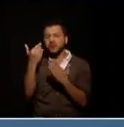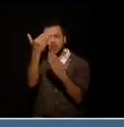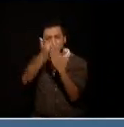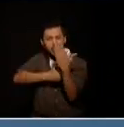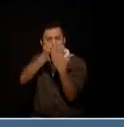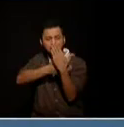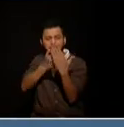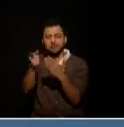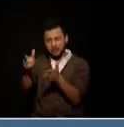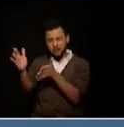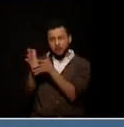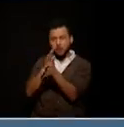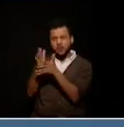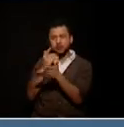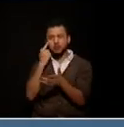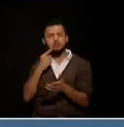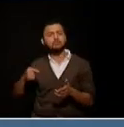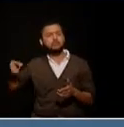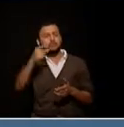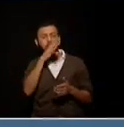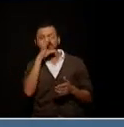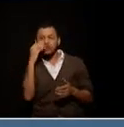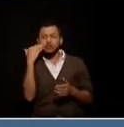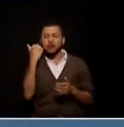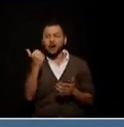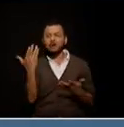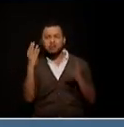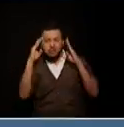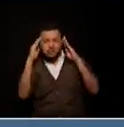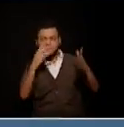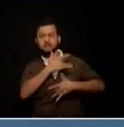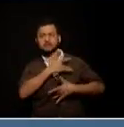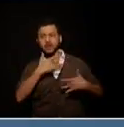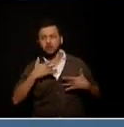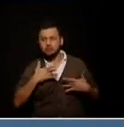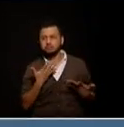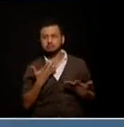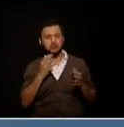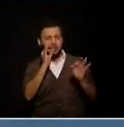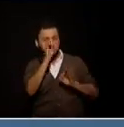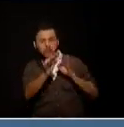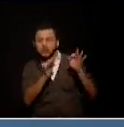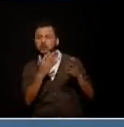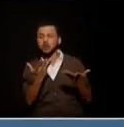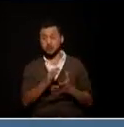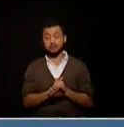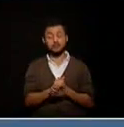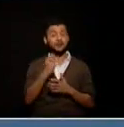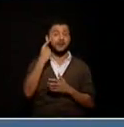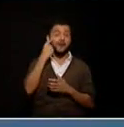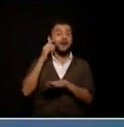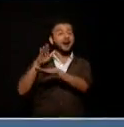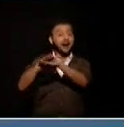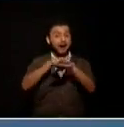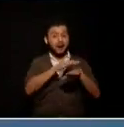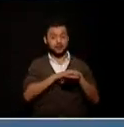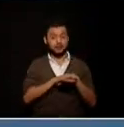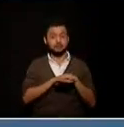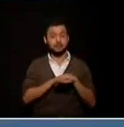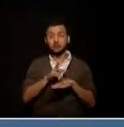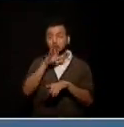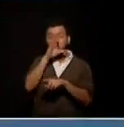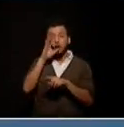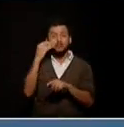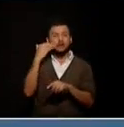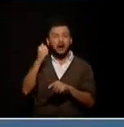hombre y cada mujer que esté al frente de los hospitales van a tener que tener en sus mentes que esos dineros son sagrados que son de